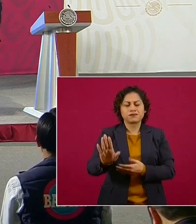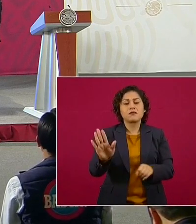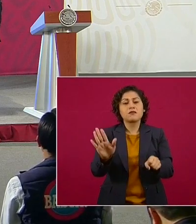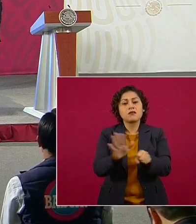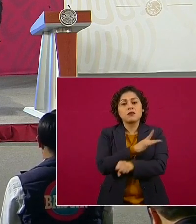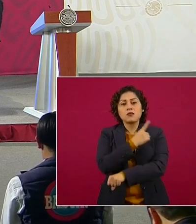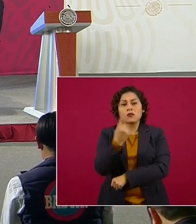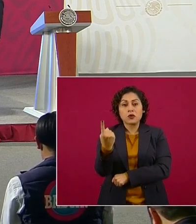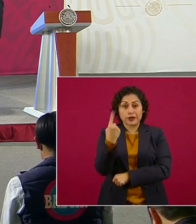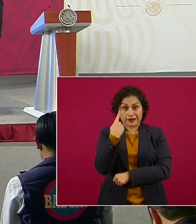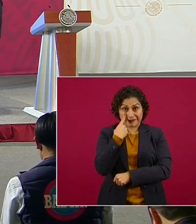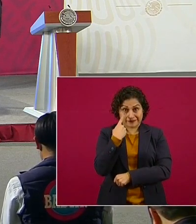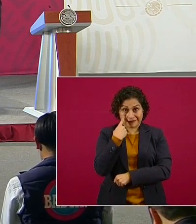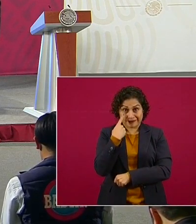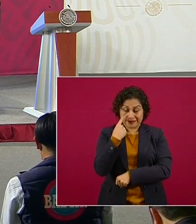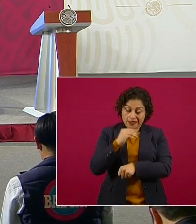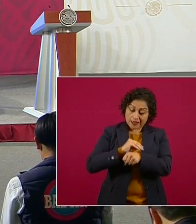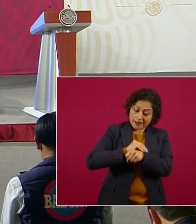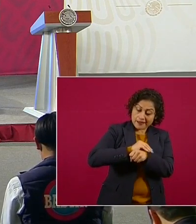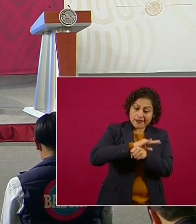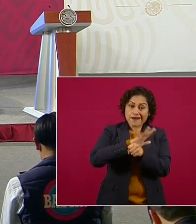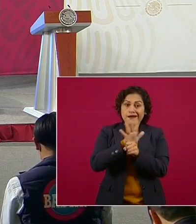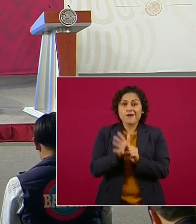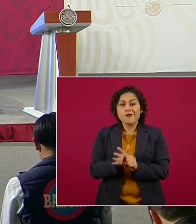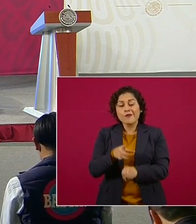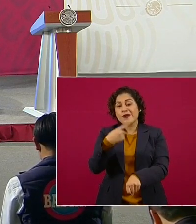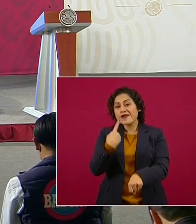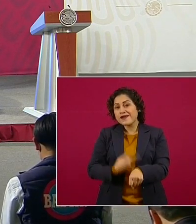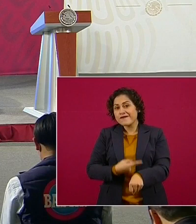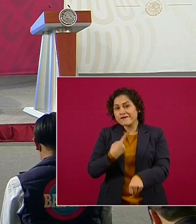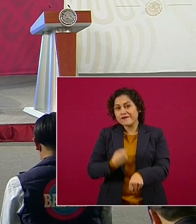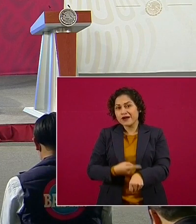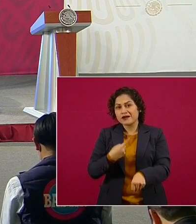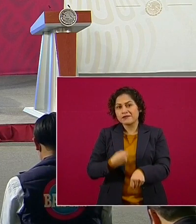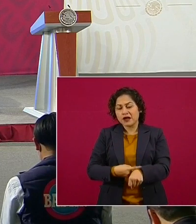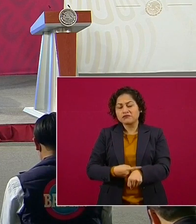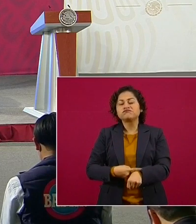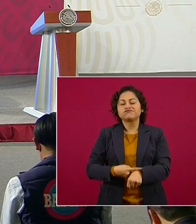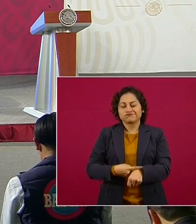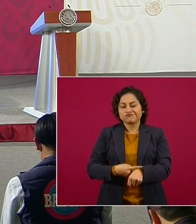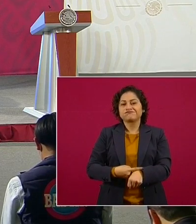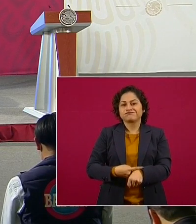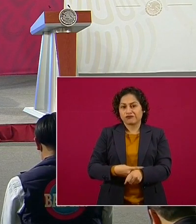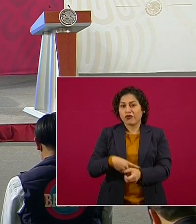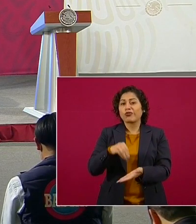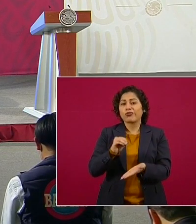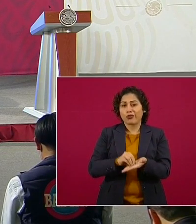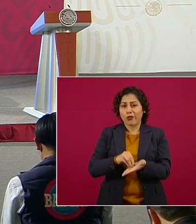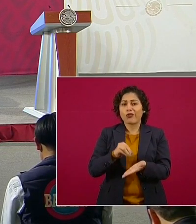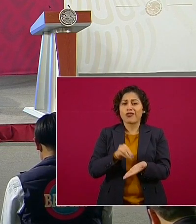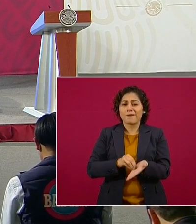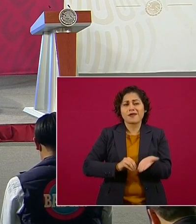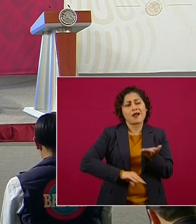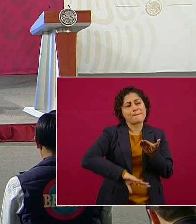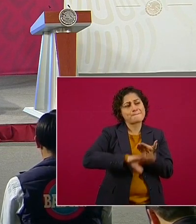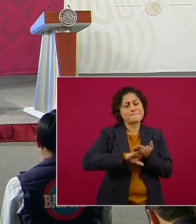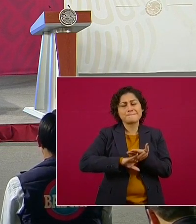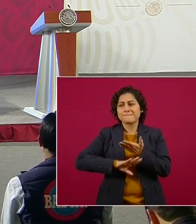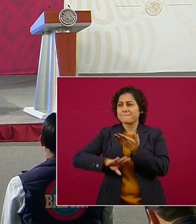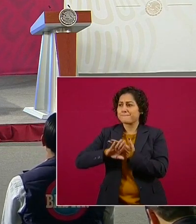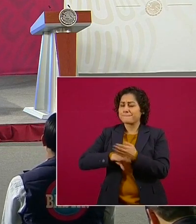sigue dañando, causando estragos.